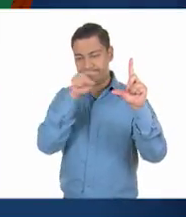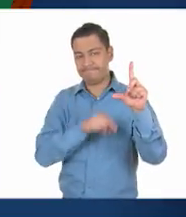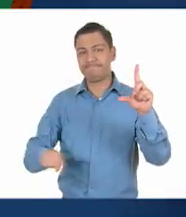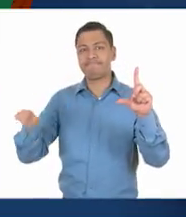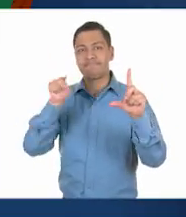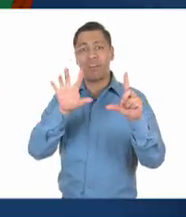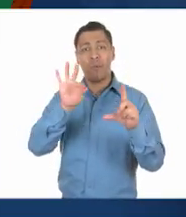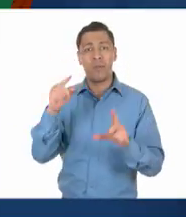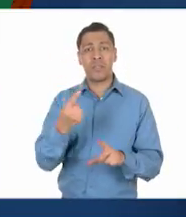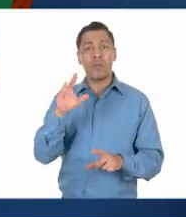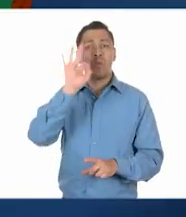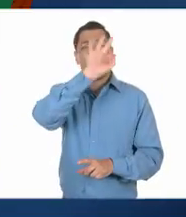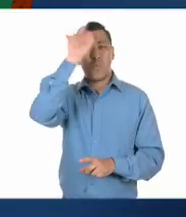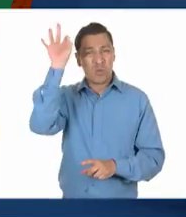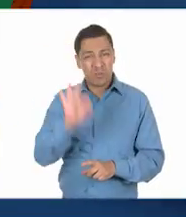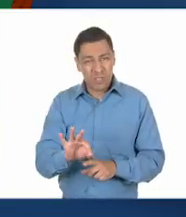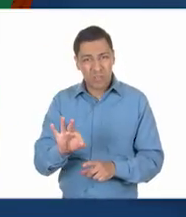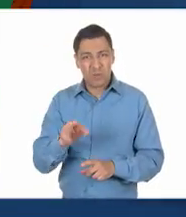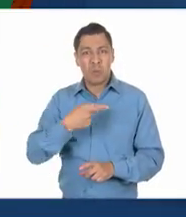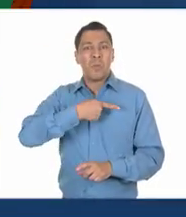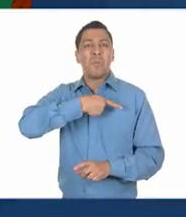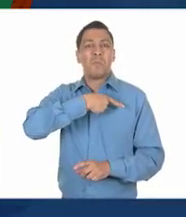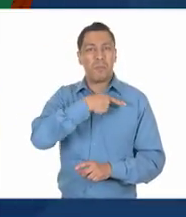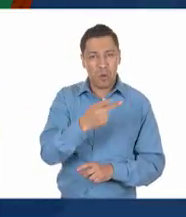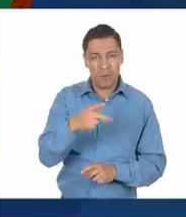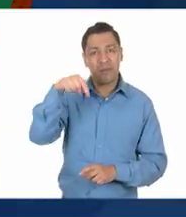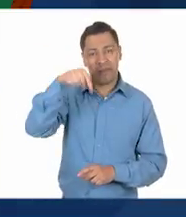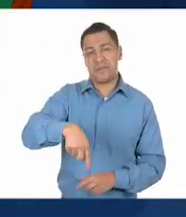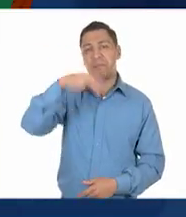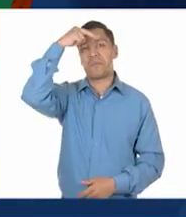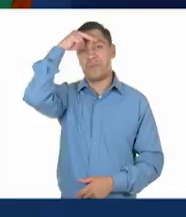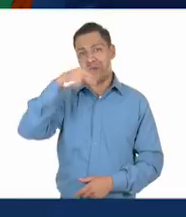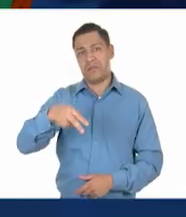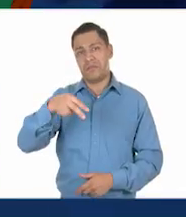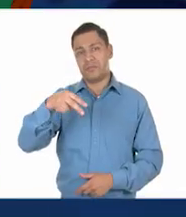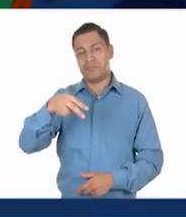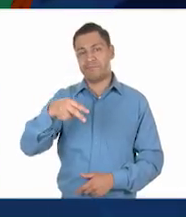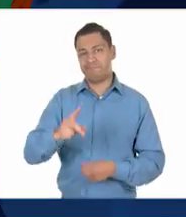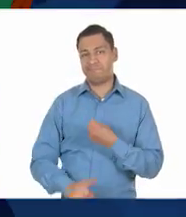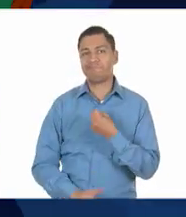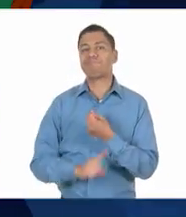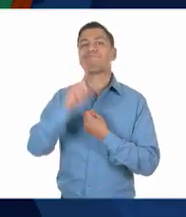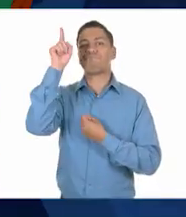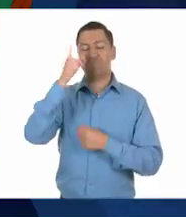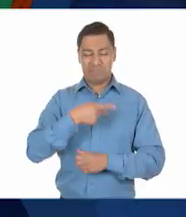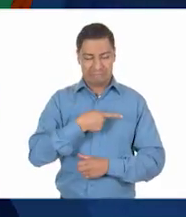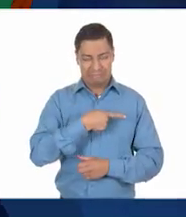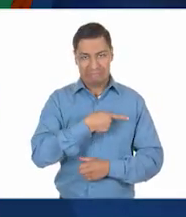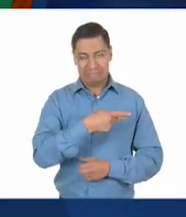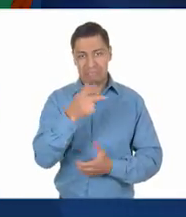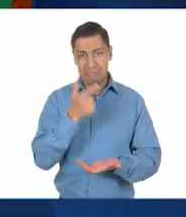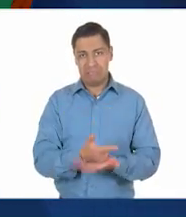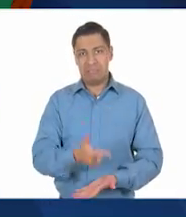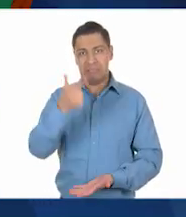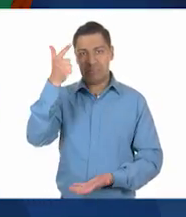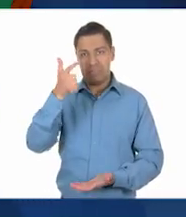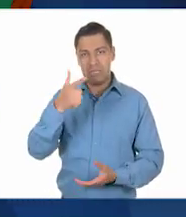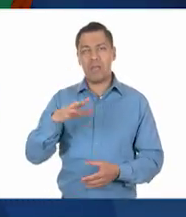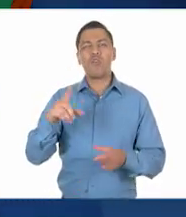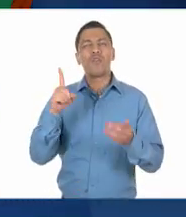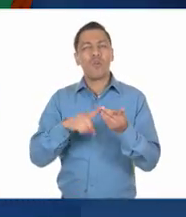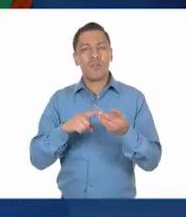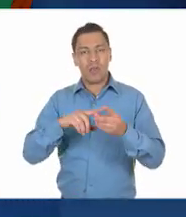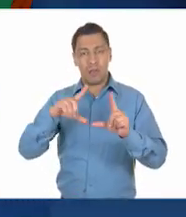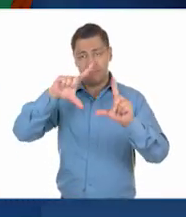.9% de la población total de mexicanos. El problema de la pobreza es más grave en el sureste del país